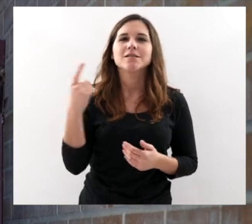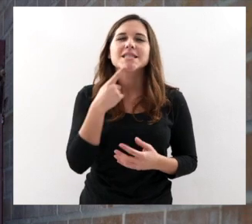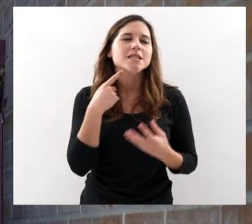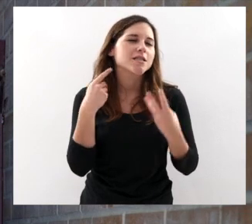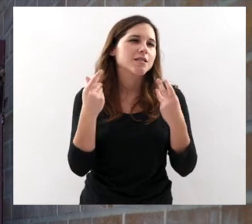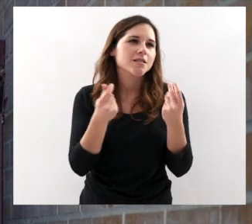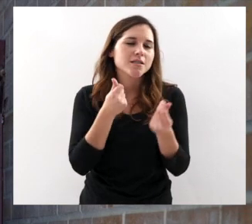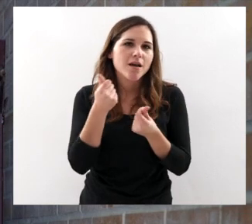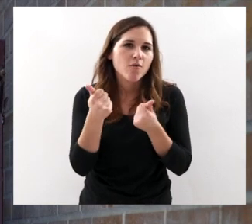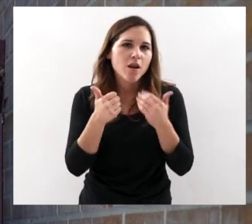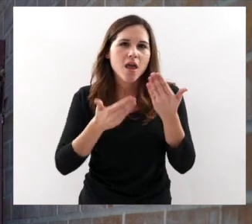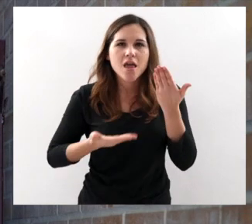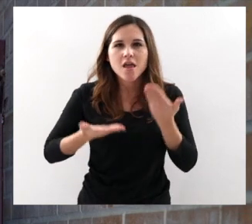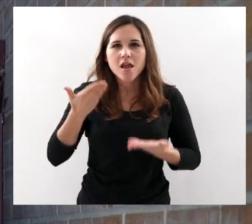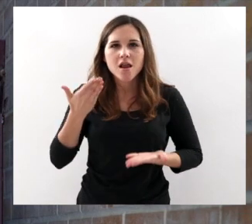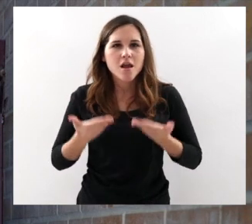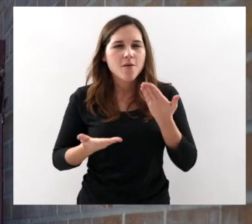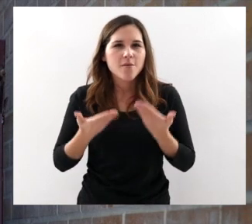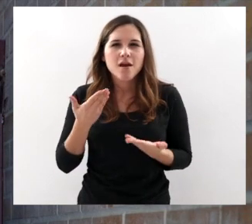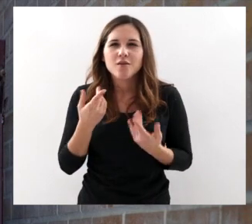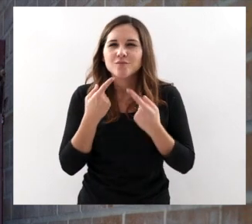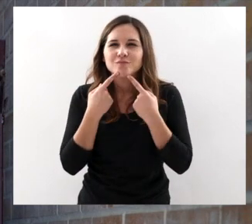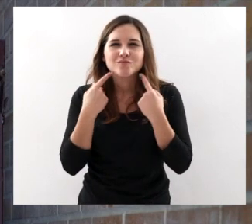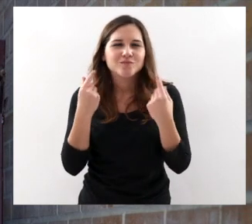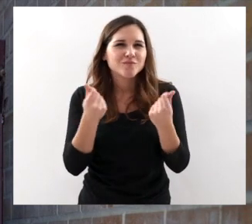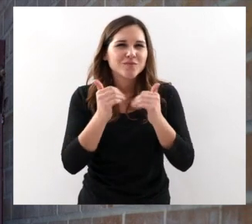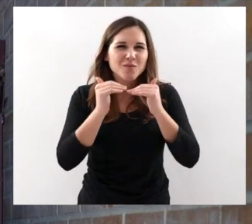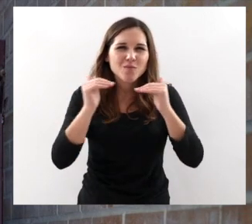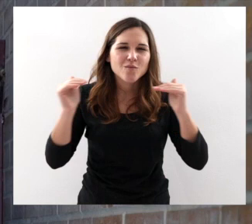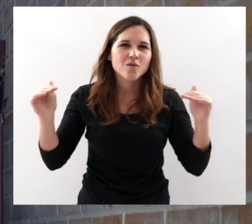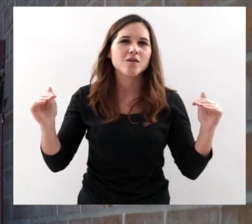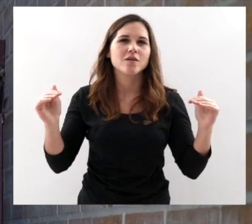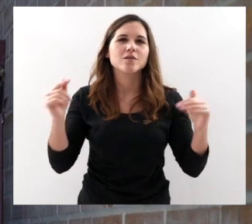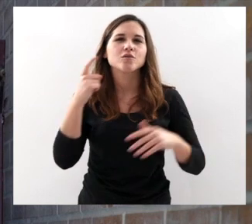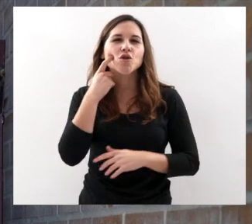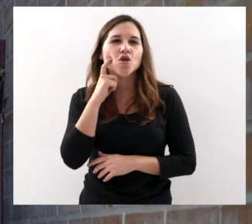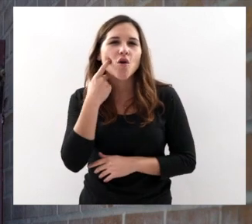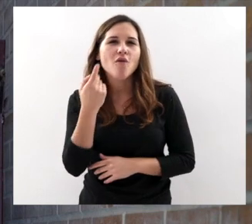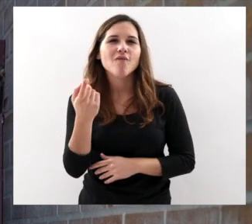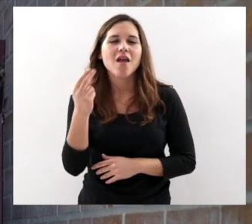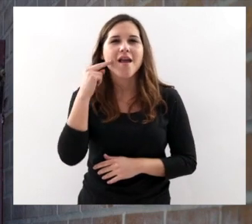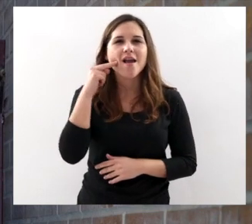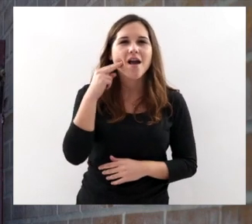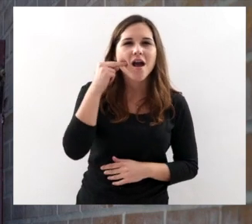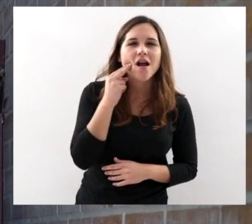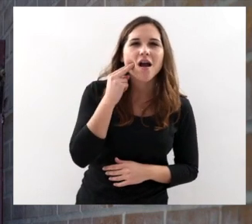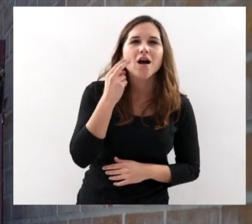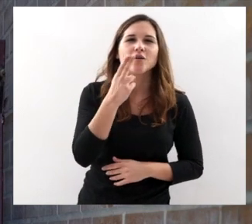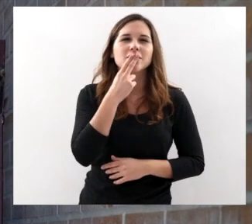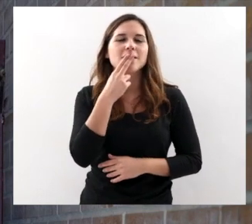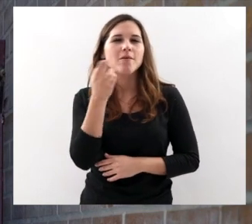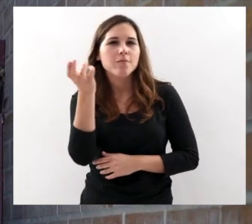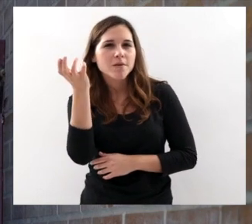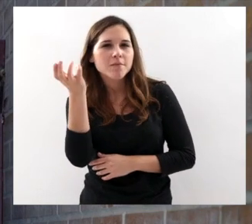Está completamente equilibrado Redondo Con el tanino Muy bien pulido Notas de tofe De cacao De tabaco en tipa